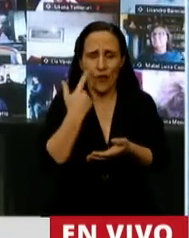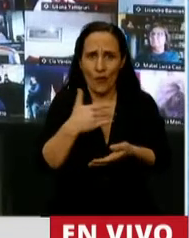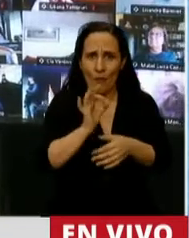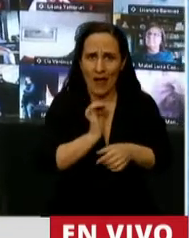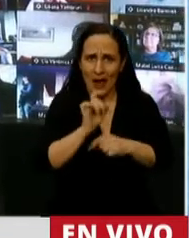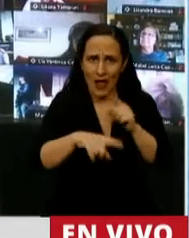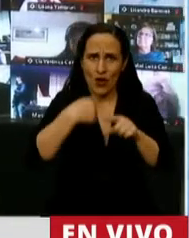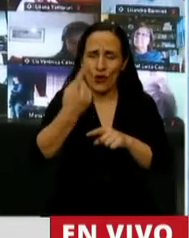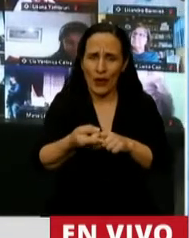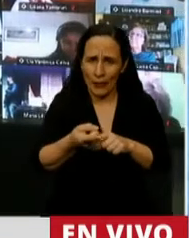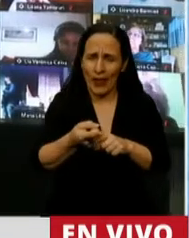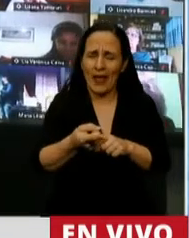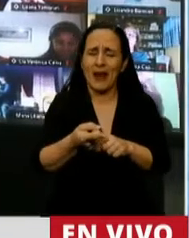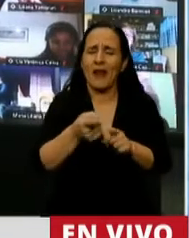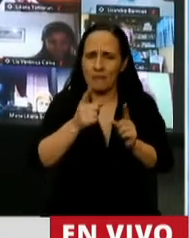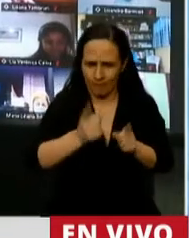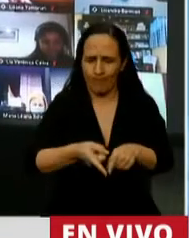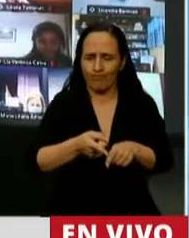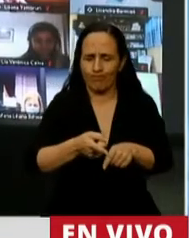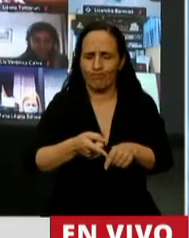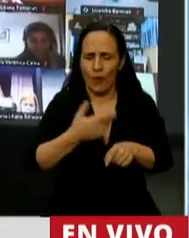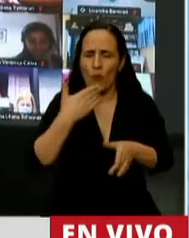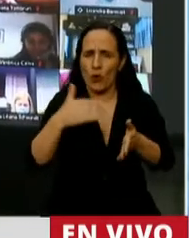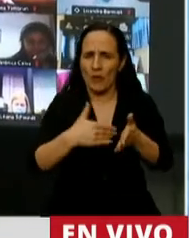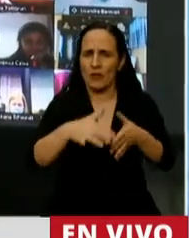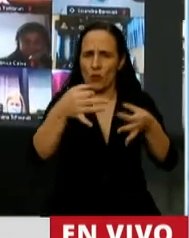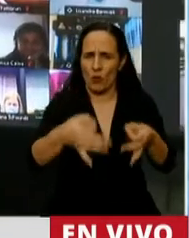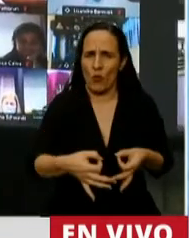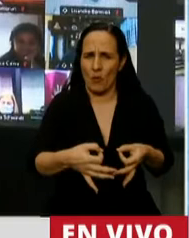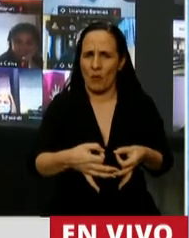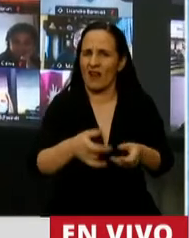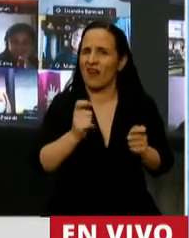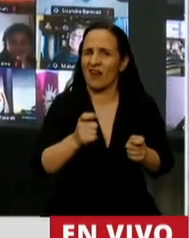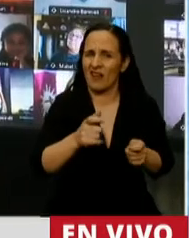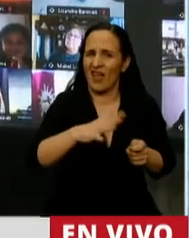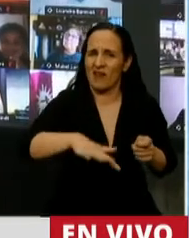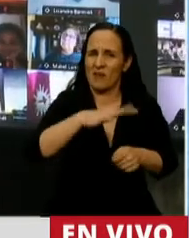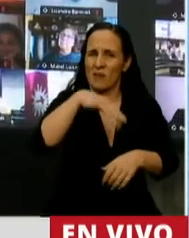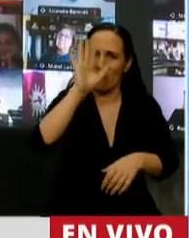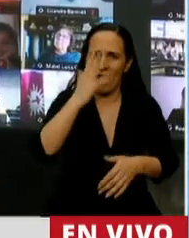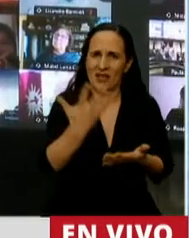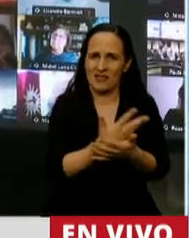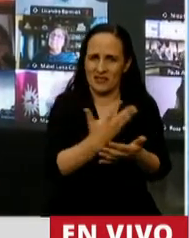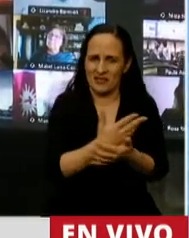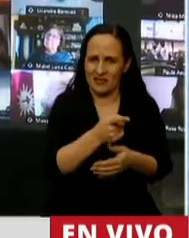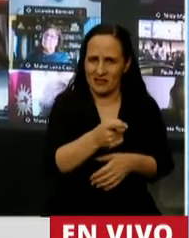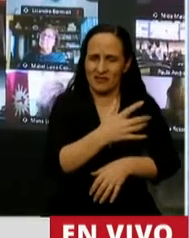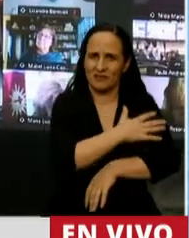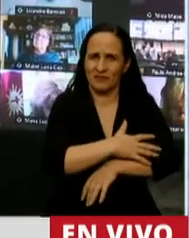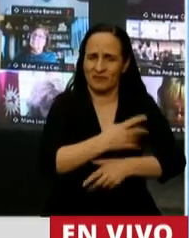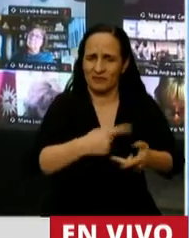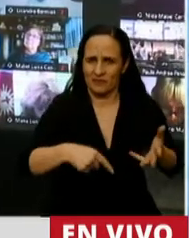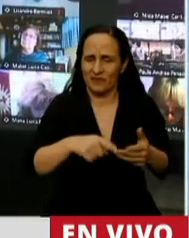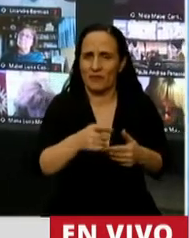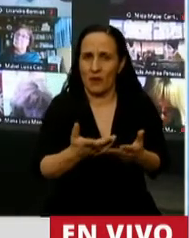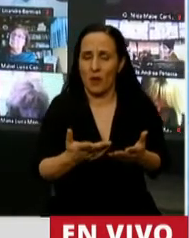2021 seguir cumpliendo su compromiso con los más humildes, los más golpeados sin dudas por el gobierno anterior. Por eso, más